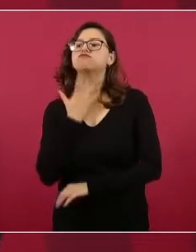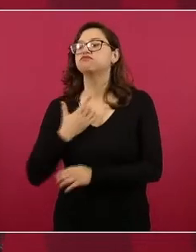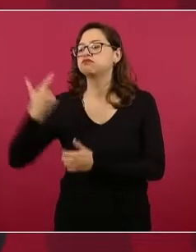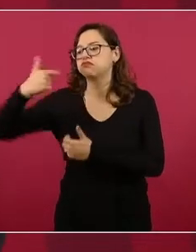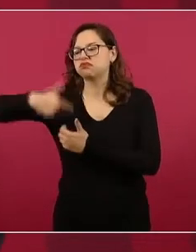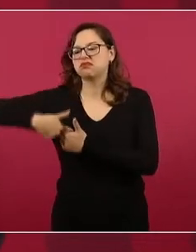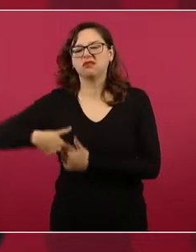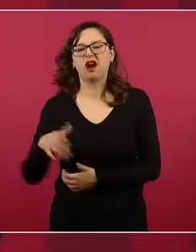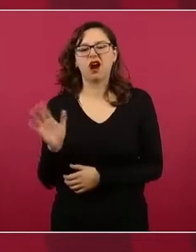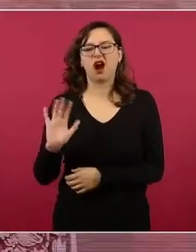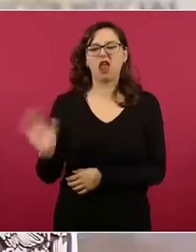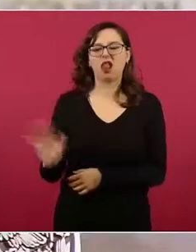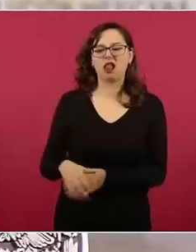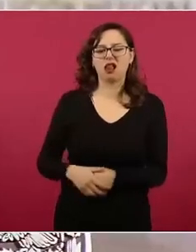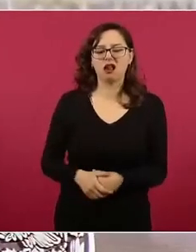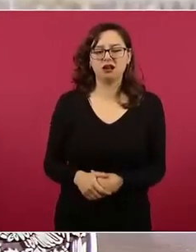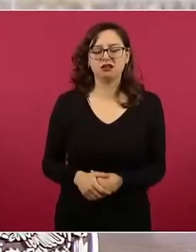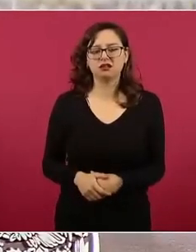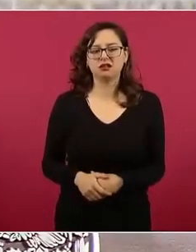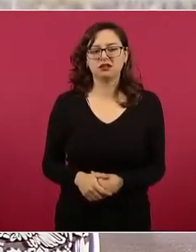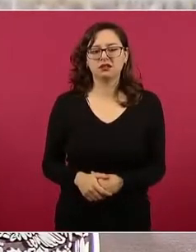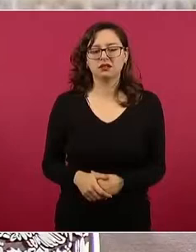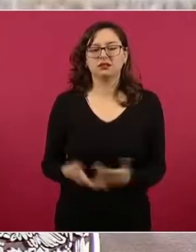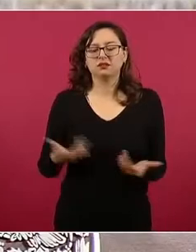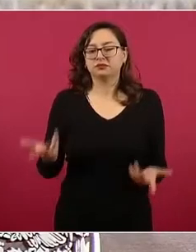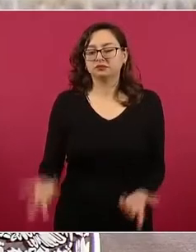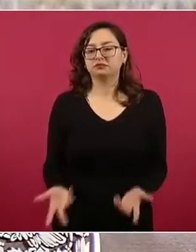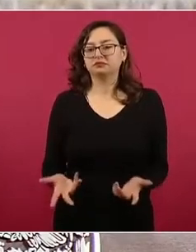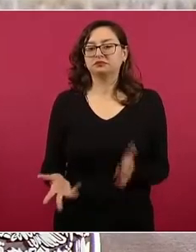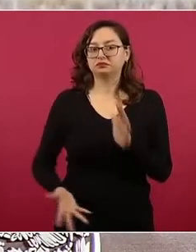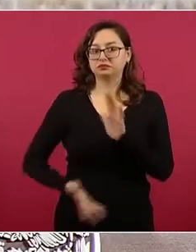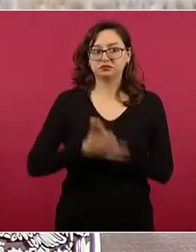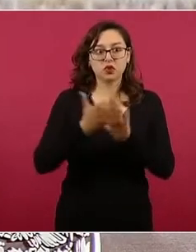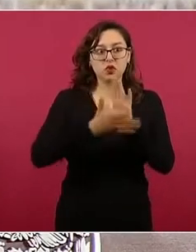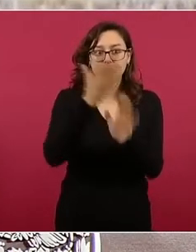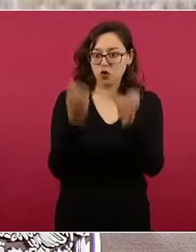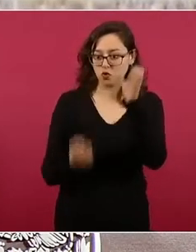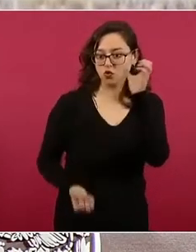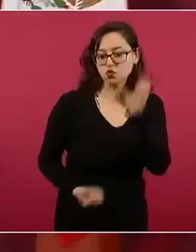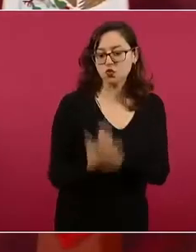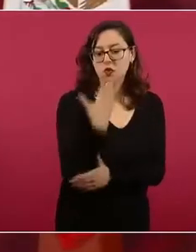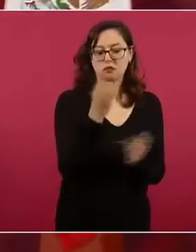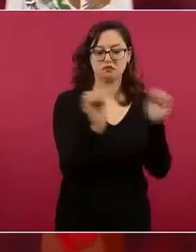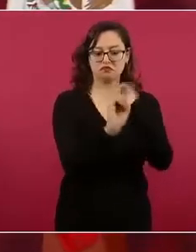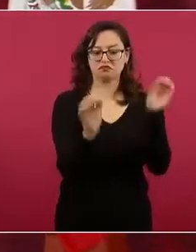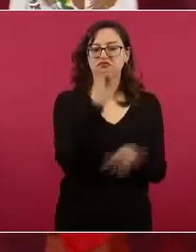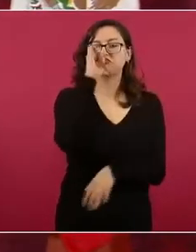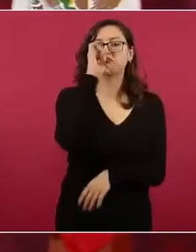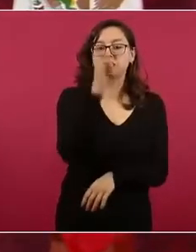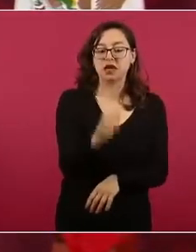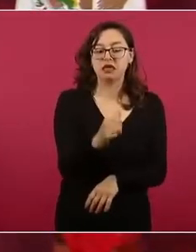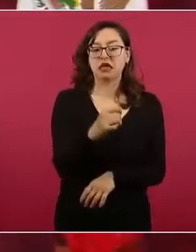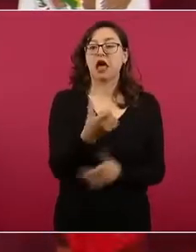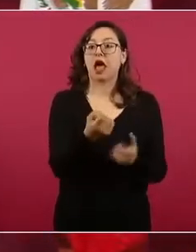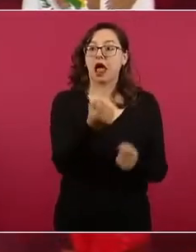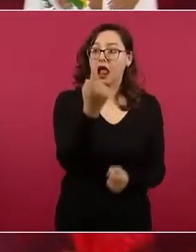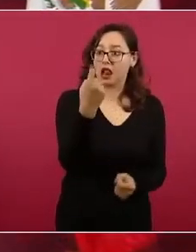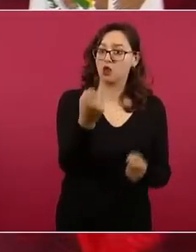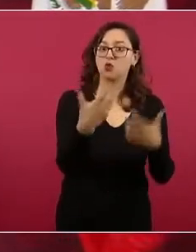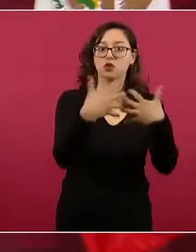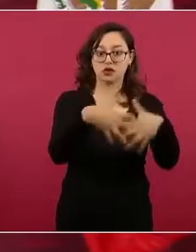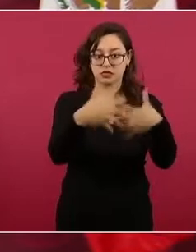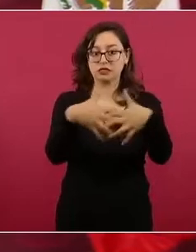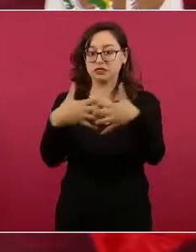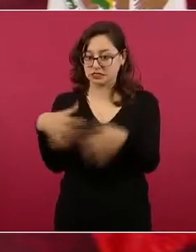Y no sólo no crearon las refinerías, las abandonaron y estuvieron a punto de venderlas. Entonces,